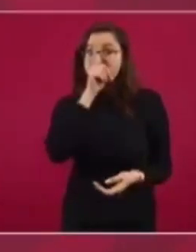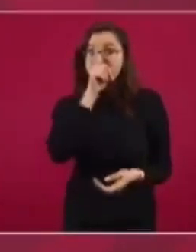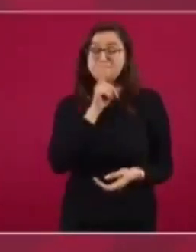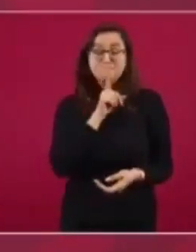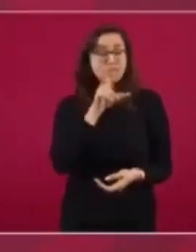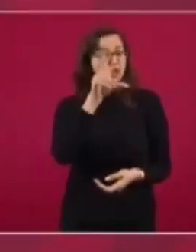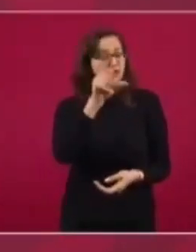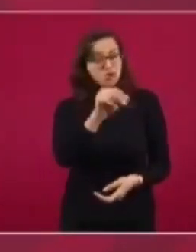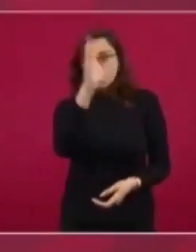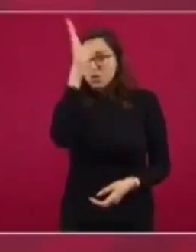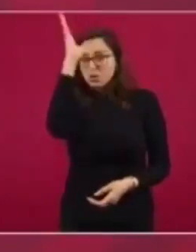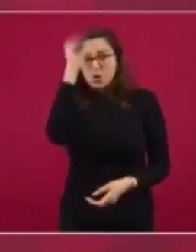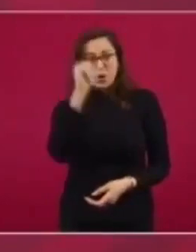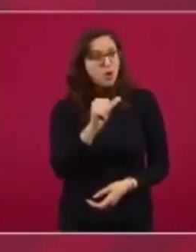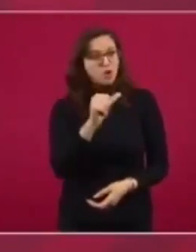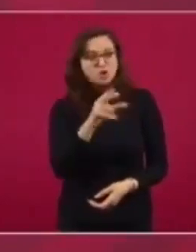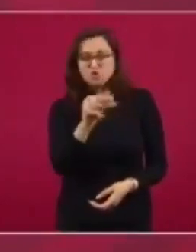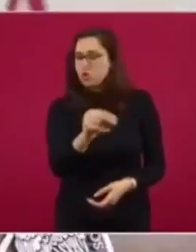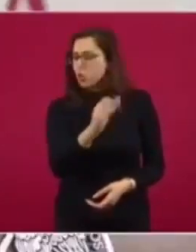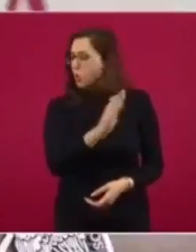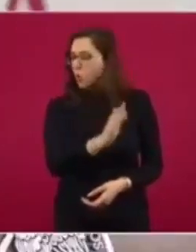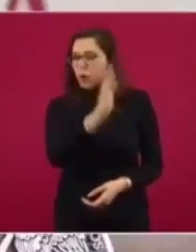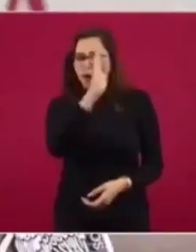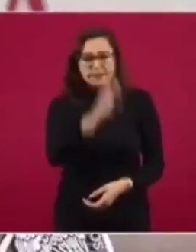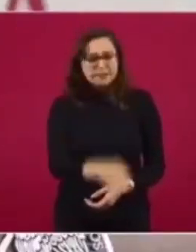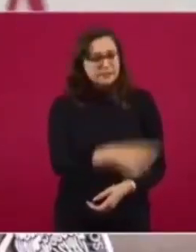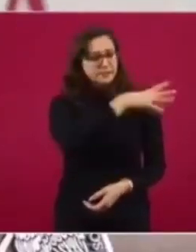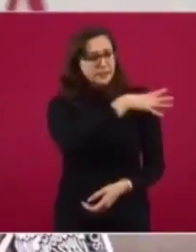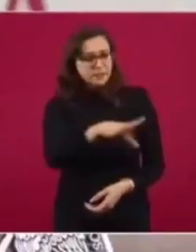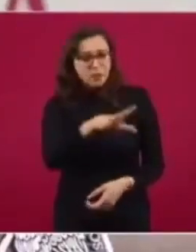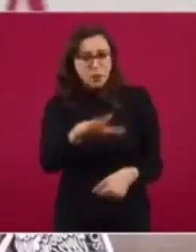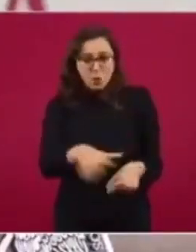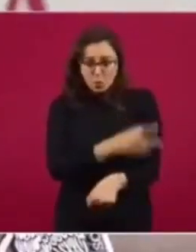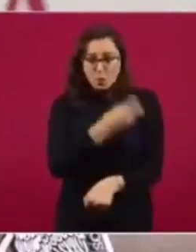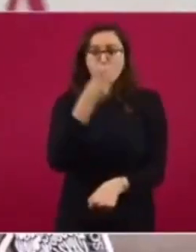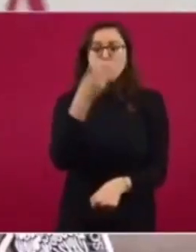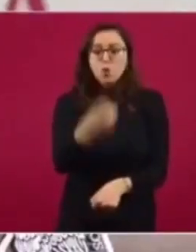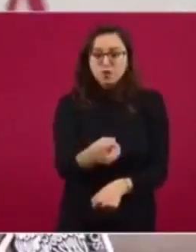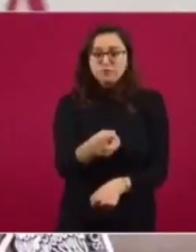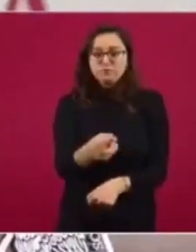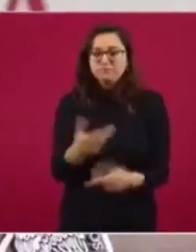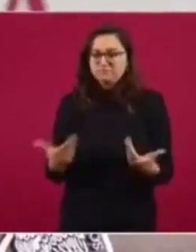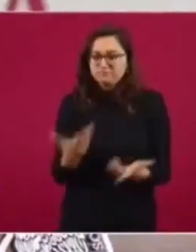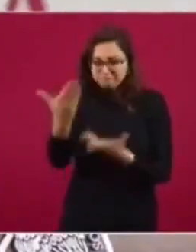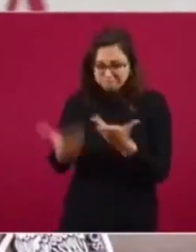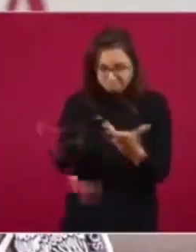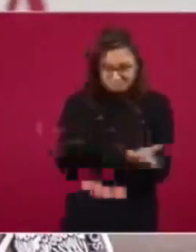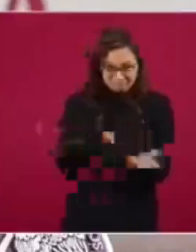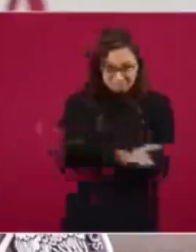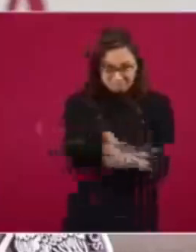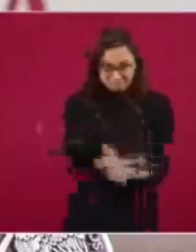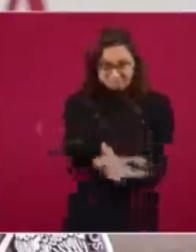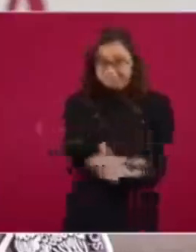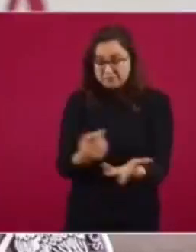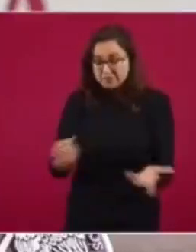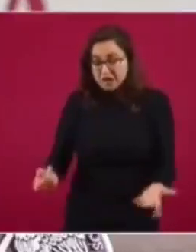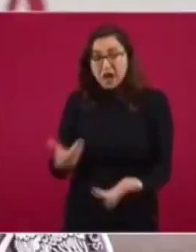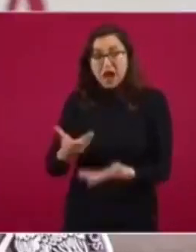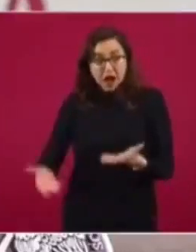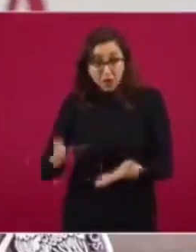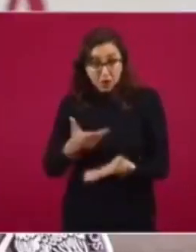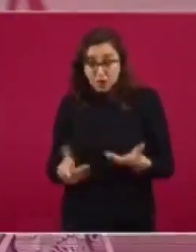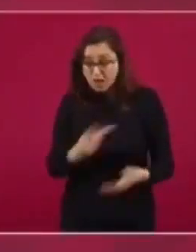Comisión Interamericana de Derechos Humanos esta semana, no representa la posición del Estado